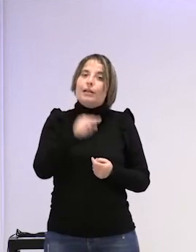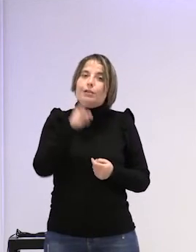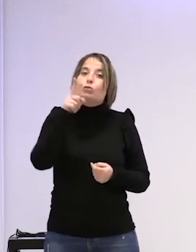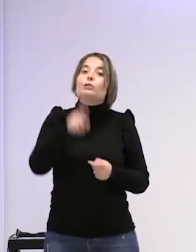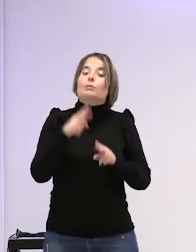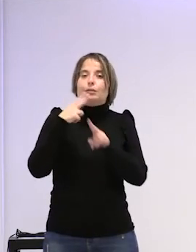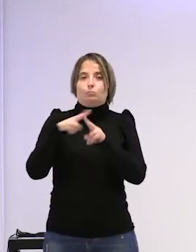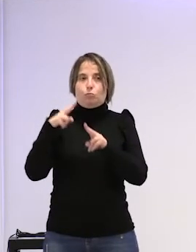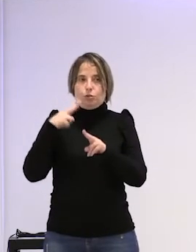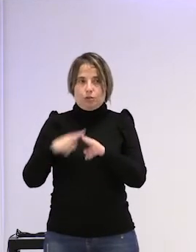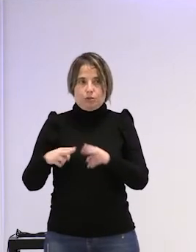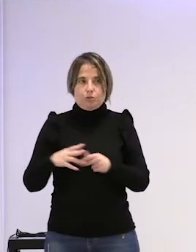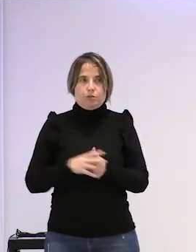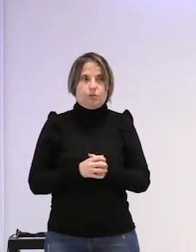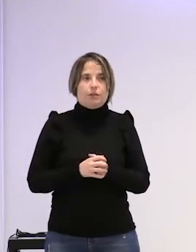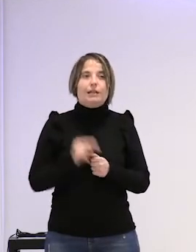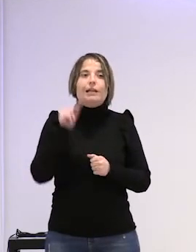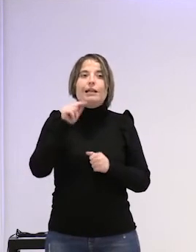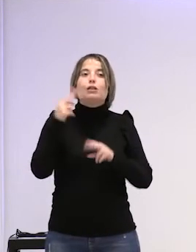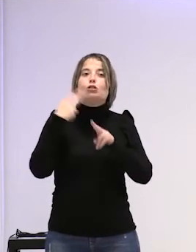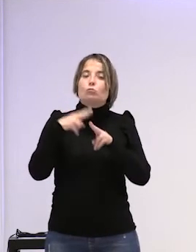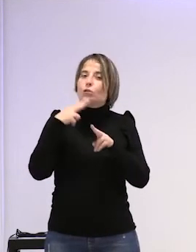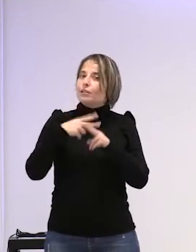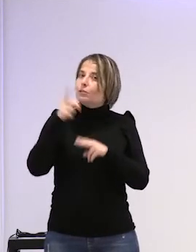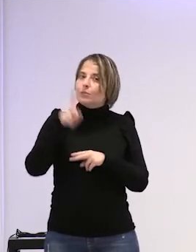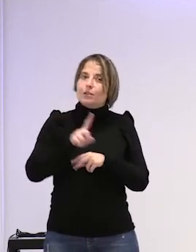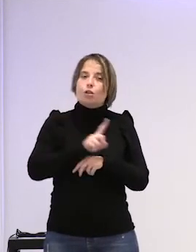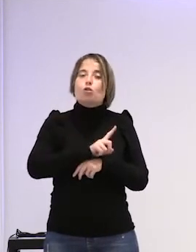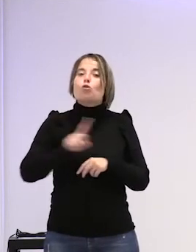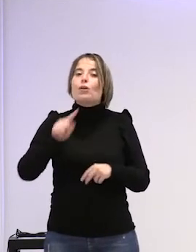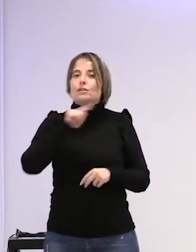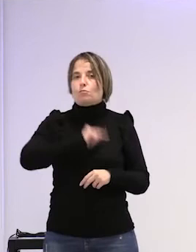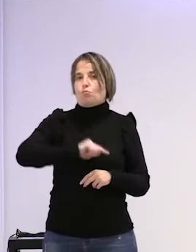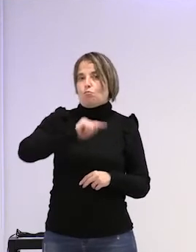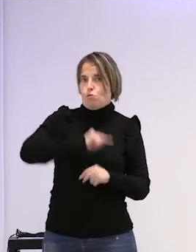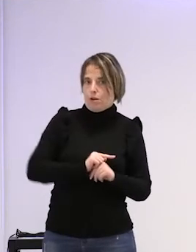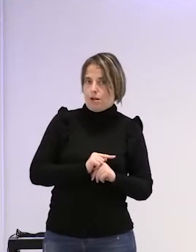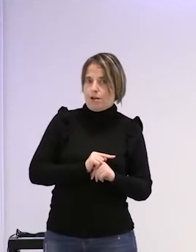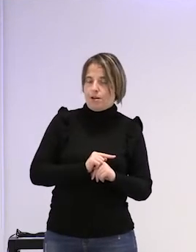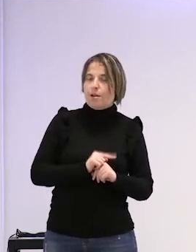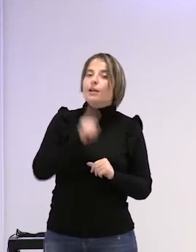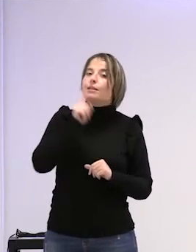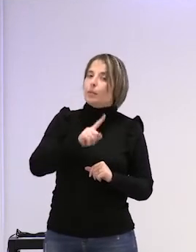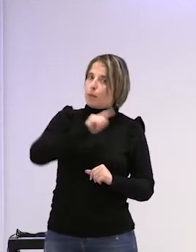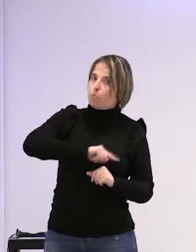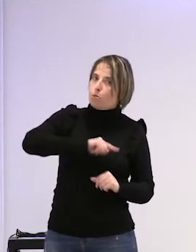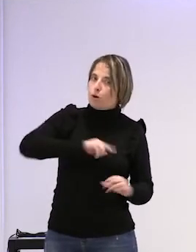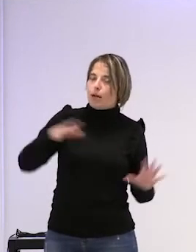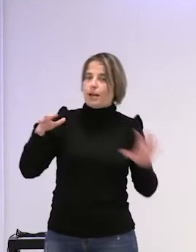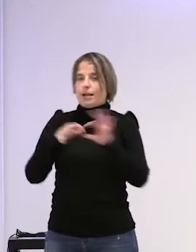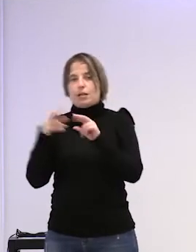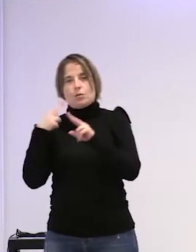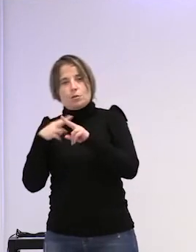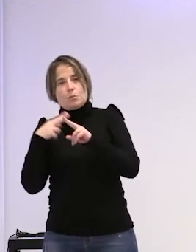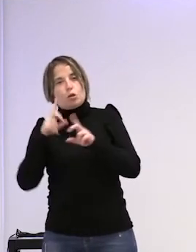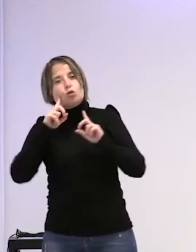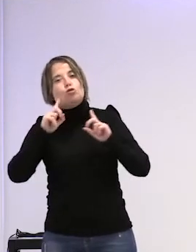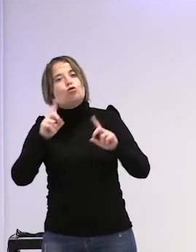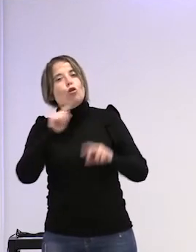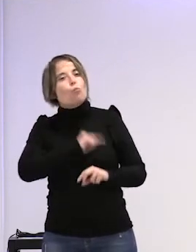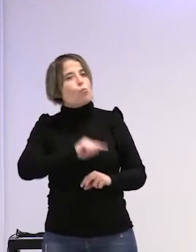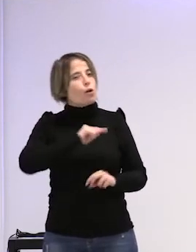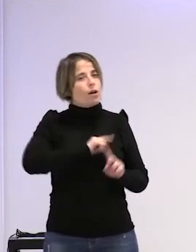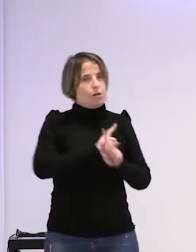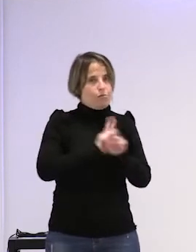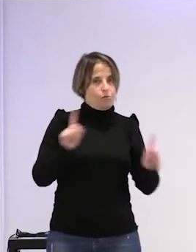político eso también es político no es exclusivamente moral que también que lo moral es político también vale pero no es exclusivamente moral